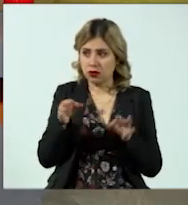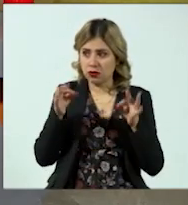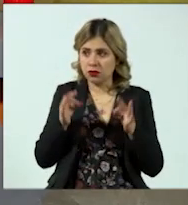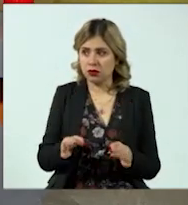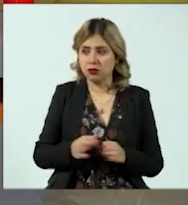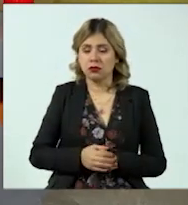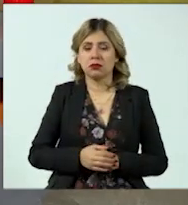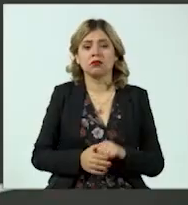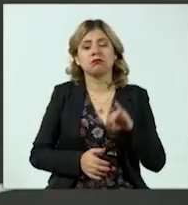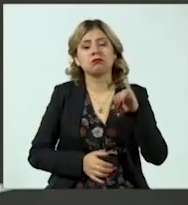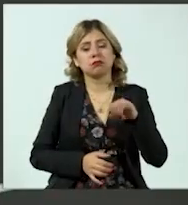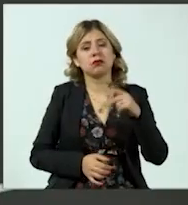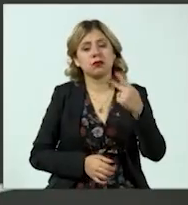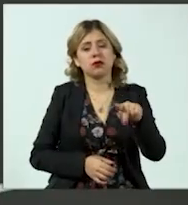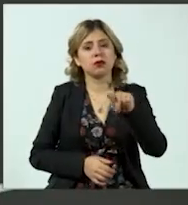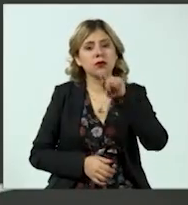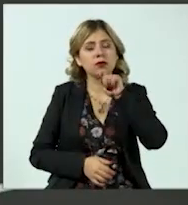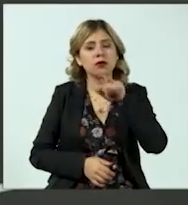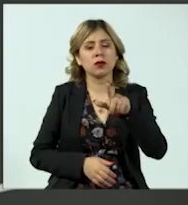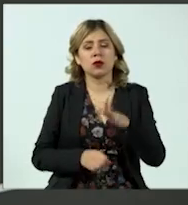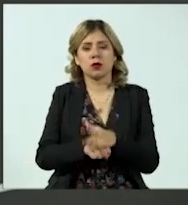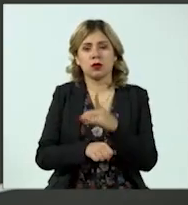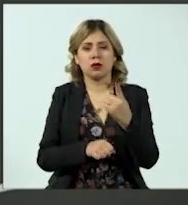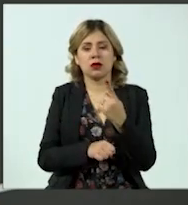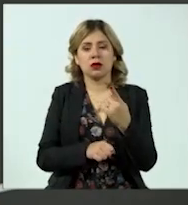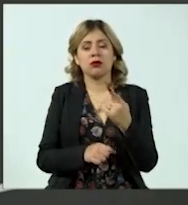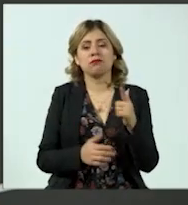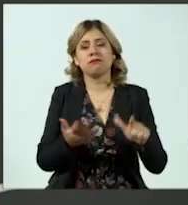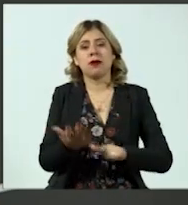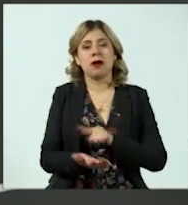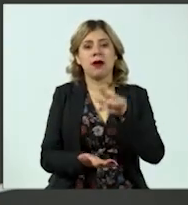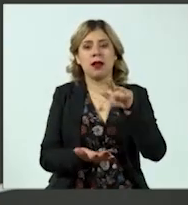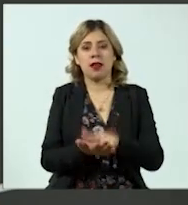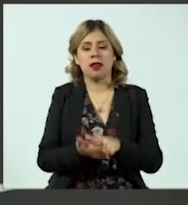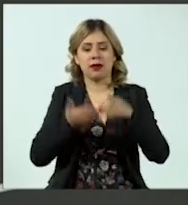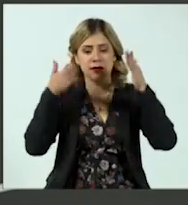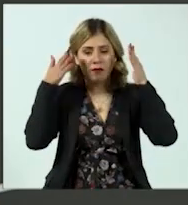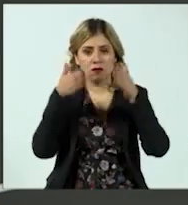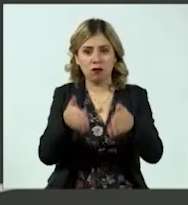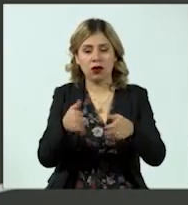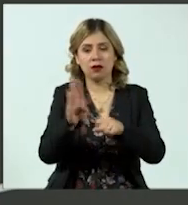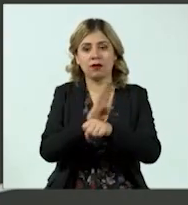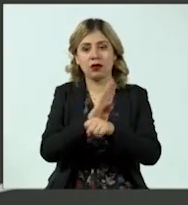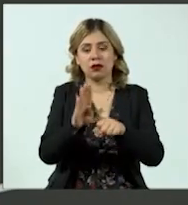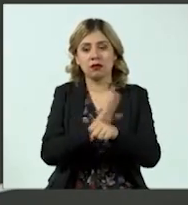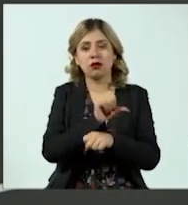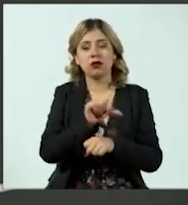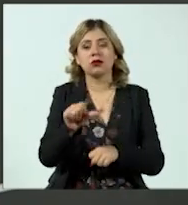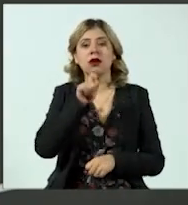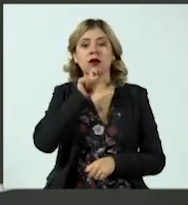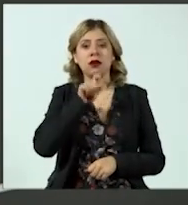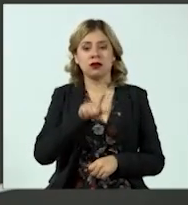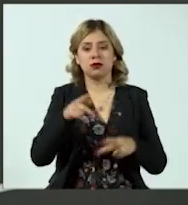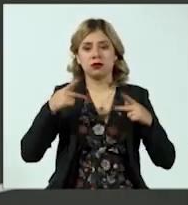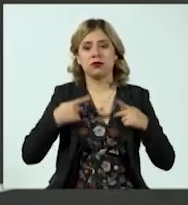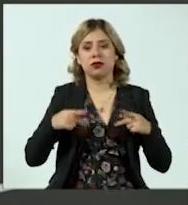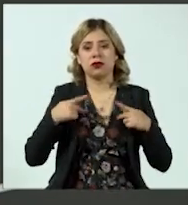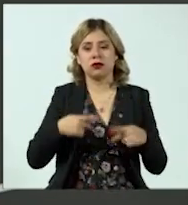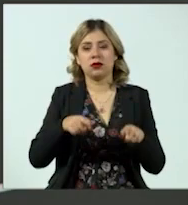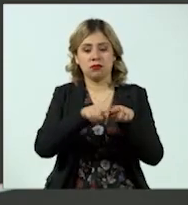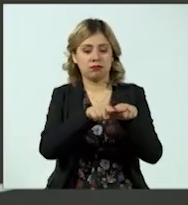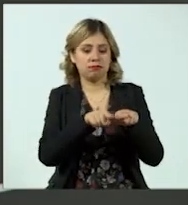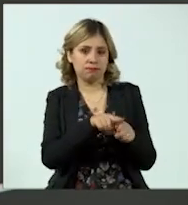Principalmente que seas jalisciense porque es una política pública enfocada a beneficiar a los jaliscienses y a las